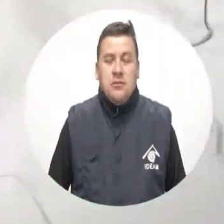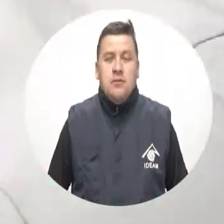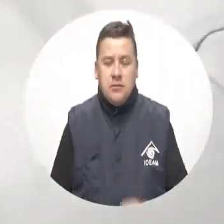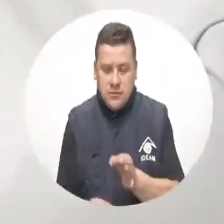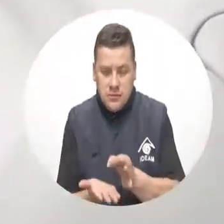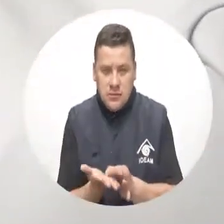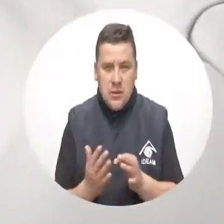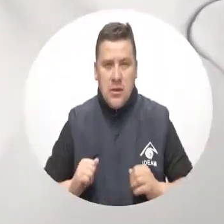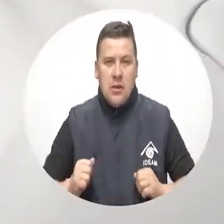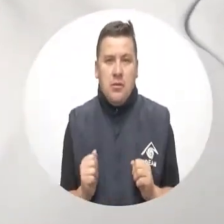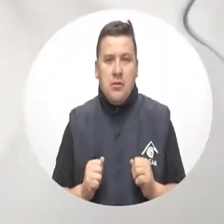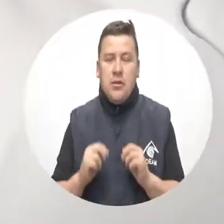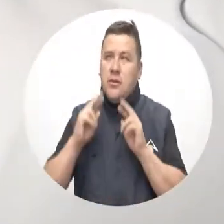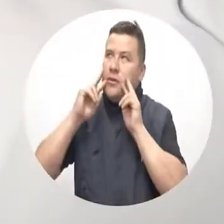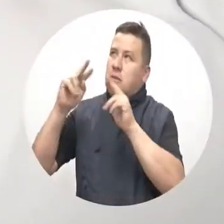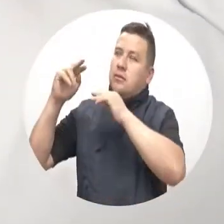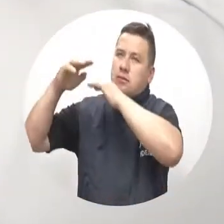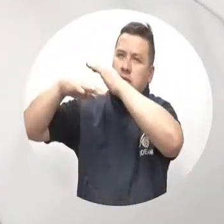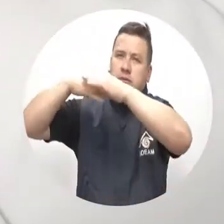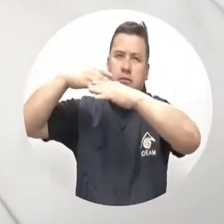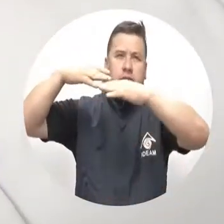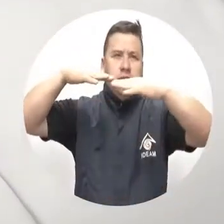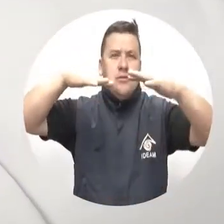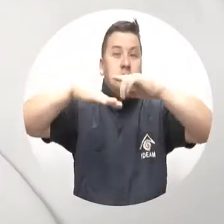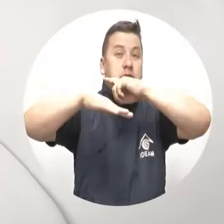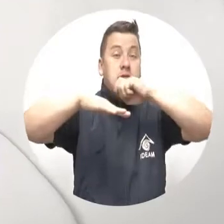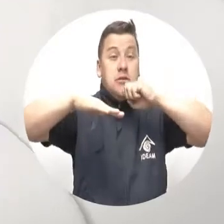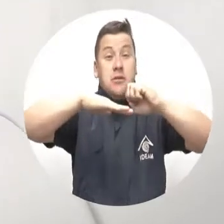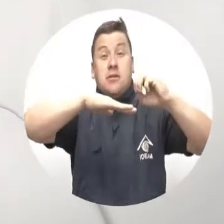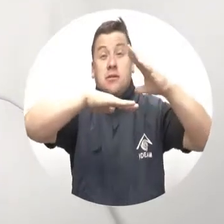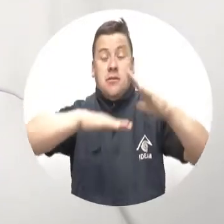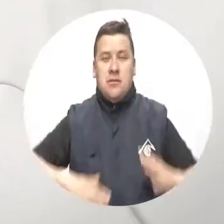La capital presenta cielo nublado con tiempo seco.